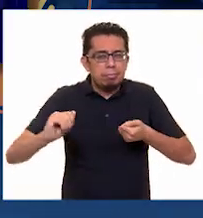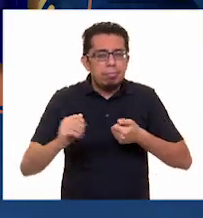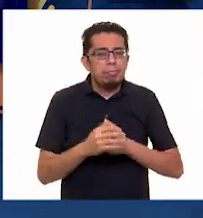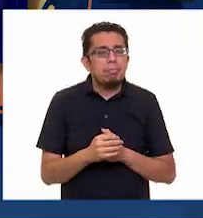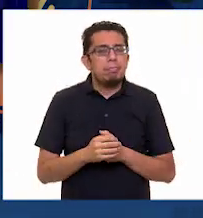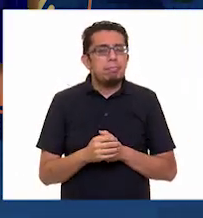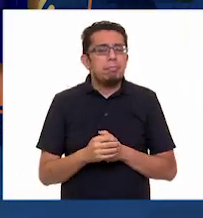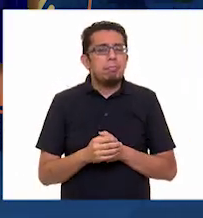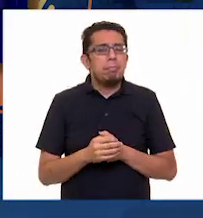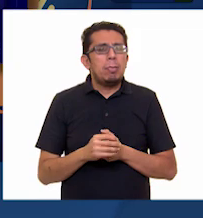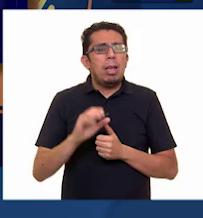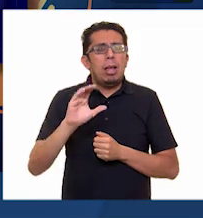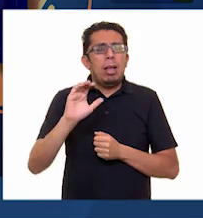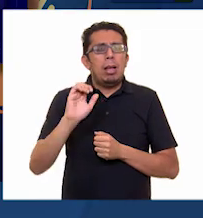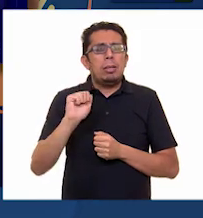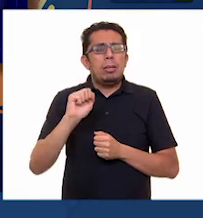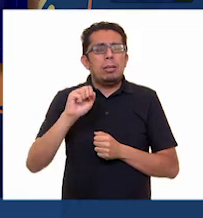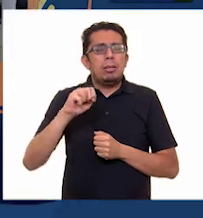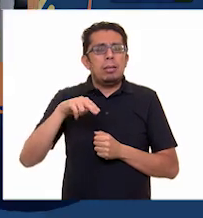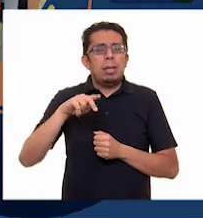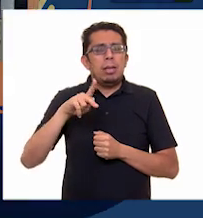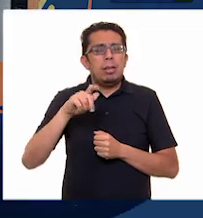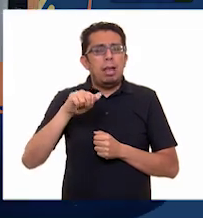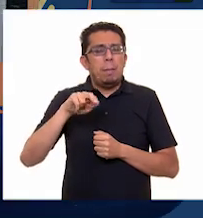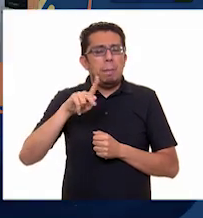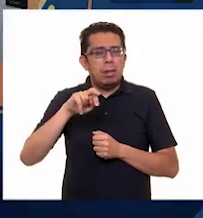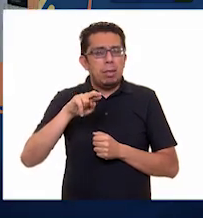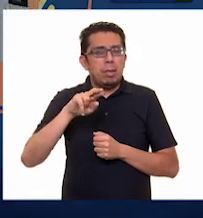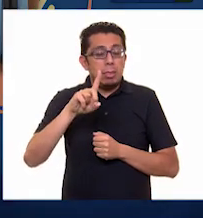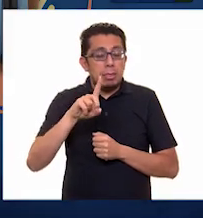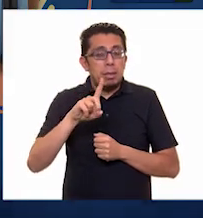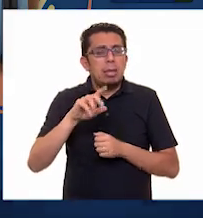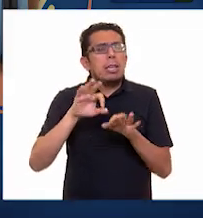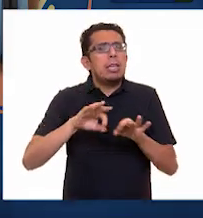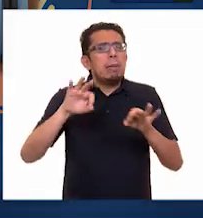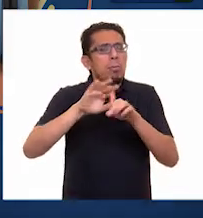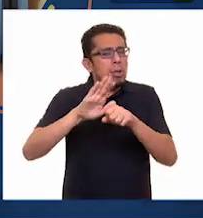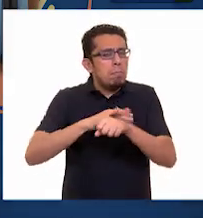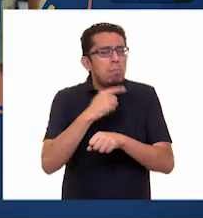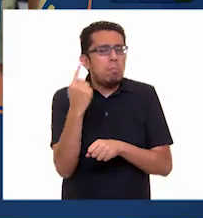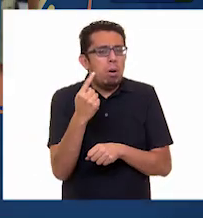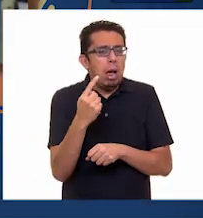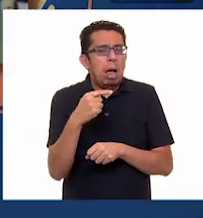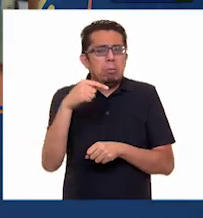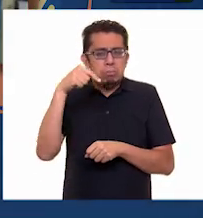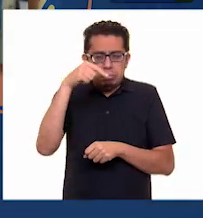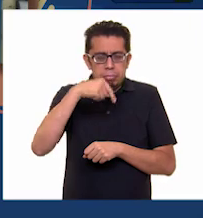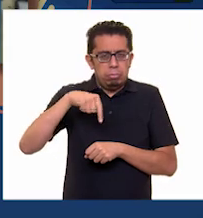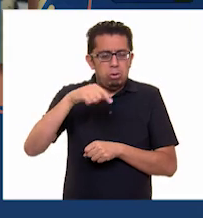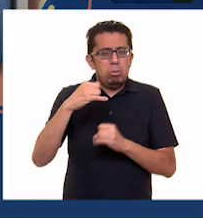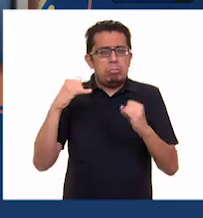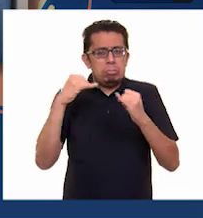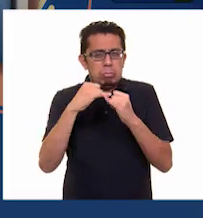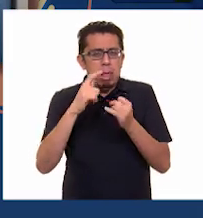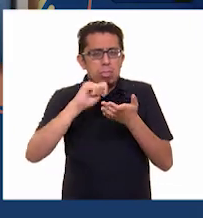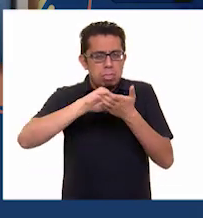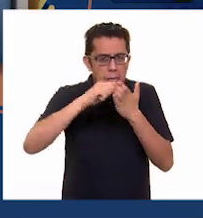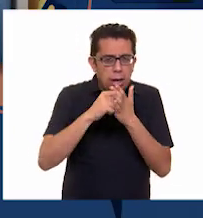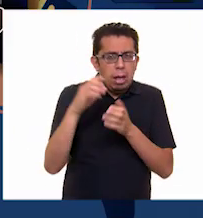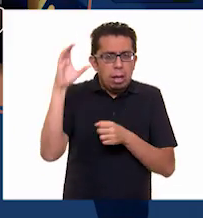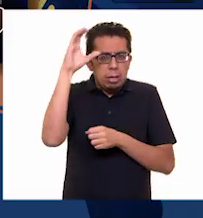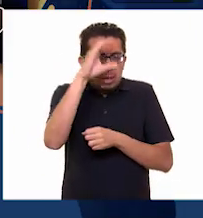¿Cuál es la importancia del CENAPRED? El CENAPRED es una institución técnica y científica. Trabajamos con las